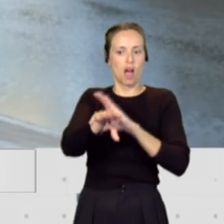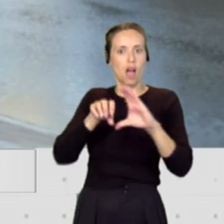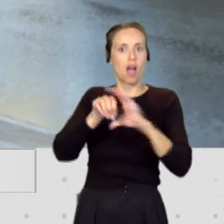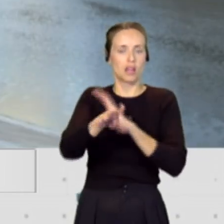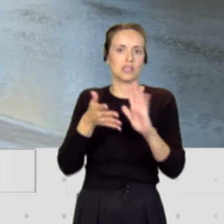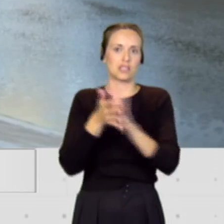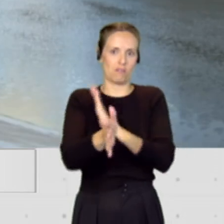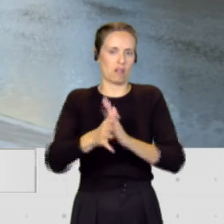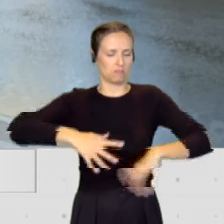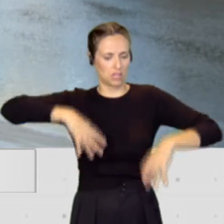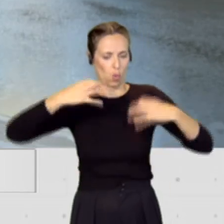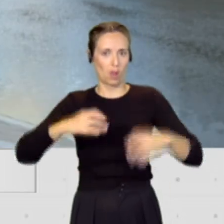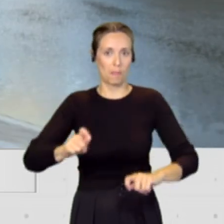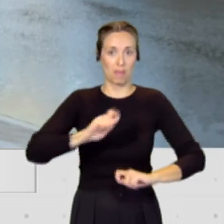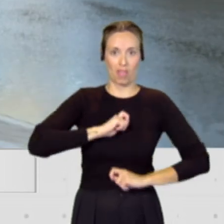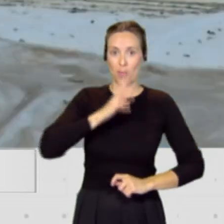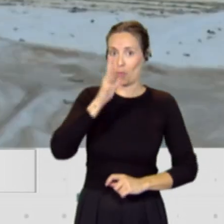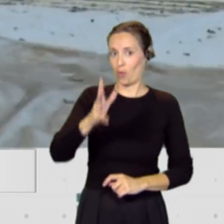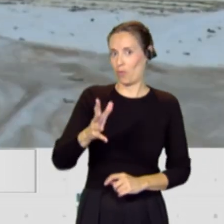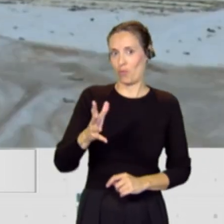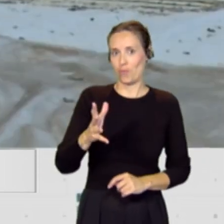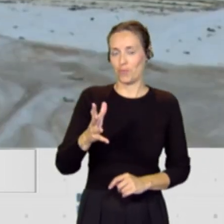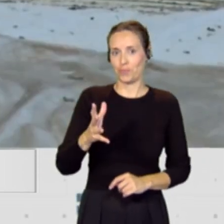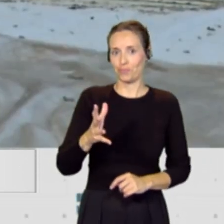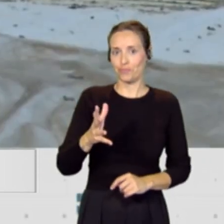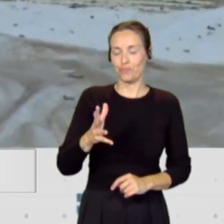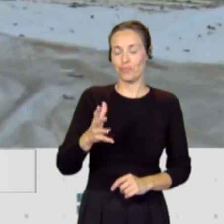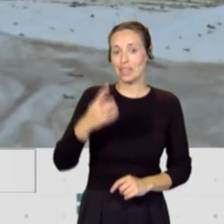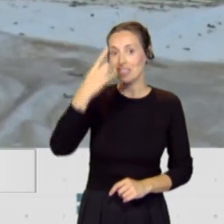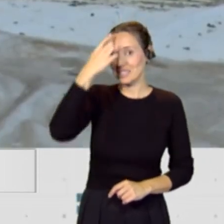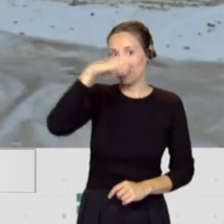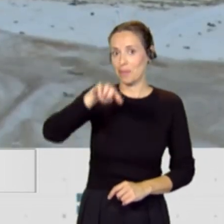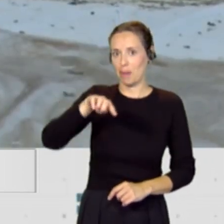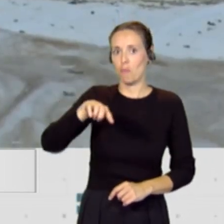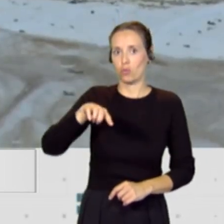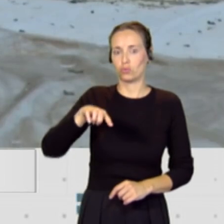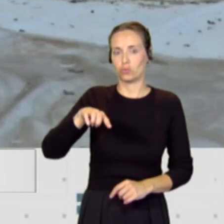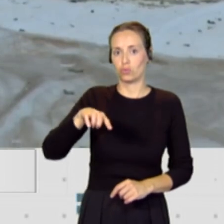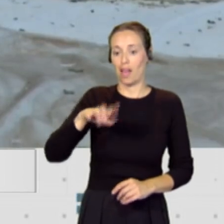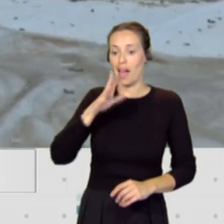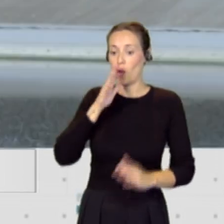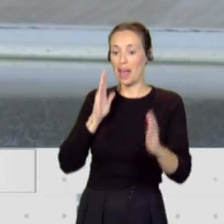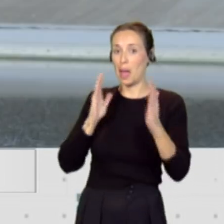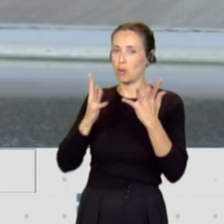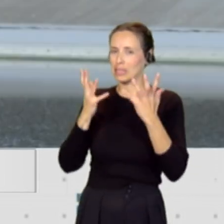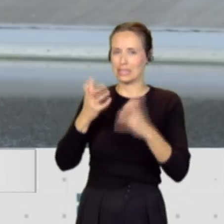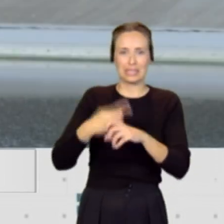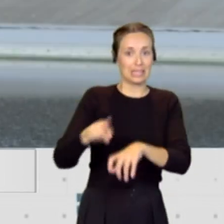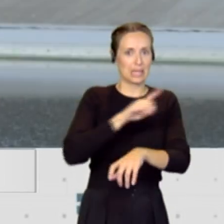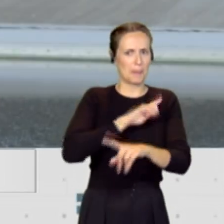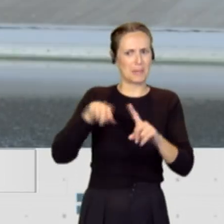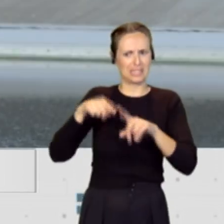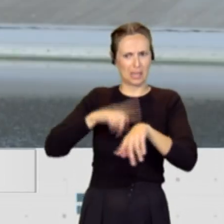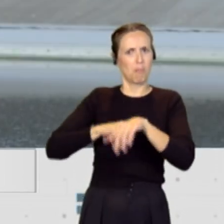garantía de que teniendo en cuenta que estamos viviendo una sequía extrema y sostenida en el